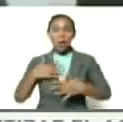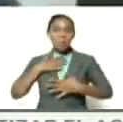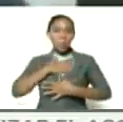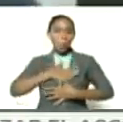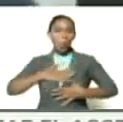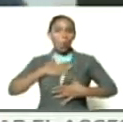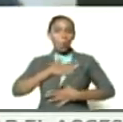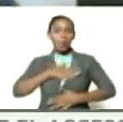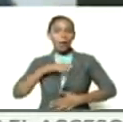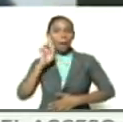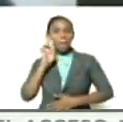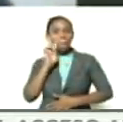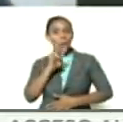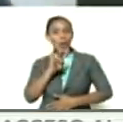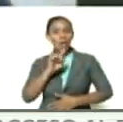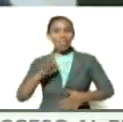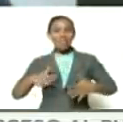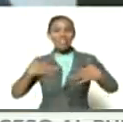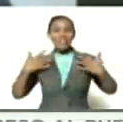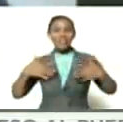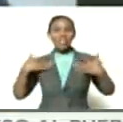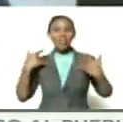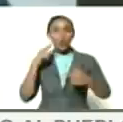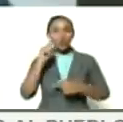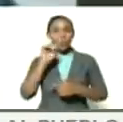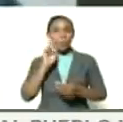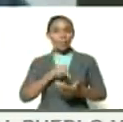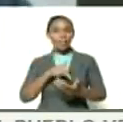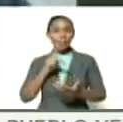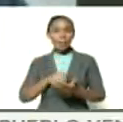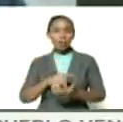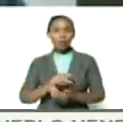pero disfrutando mucho de su intervención